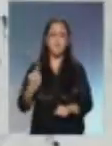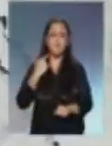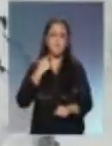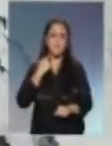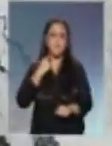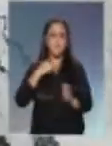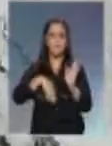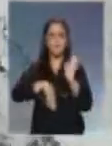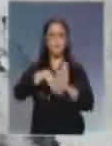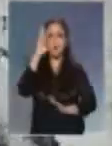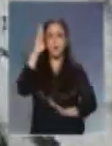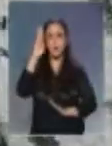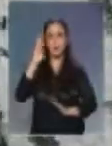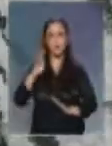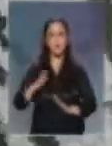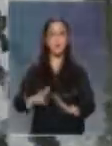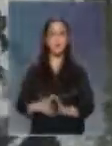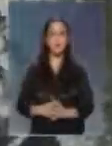vez mayores.